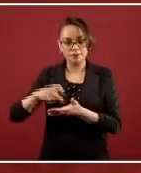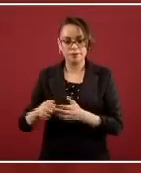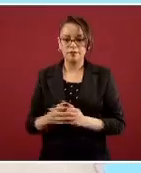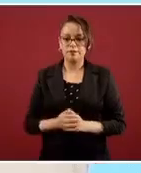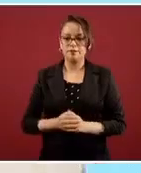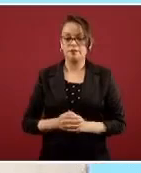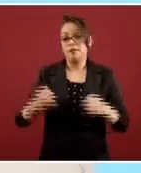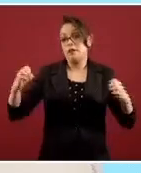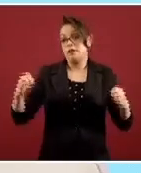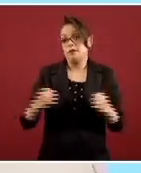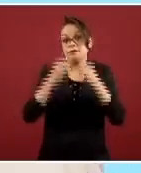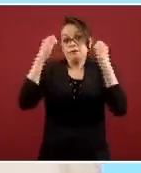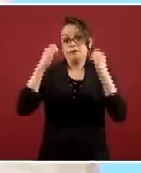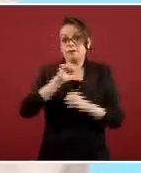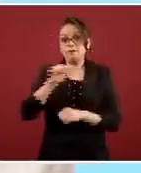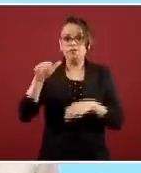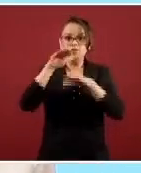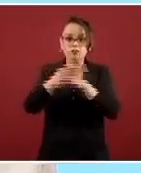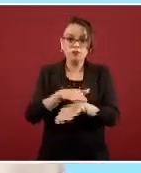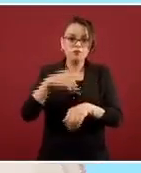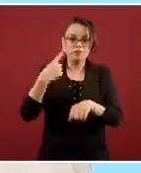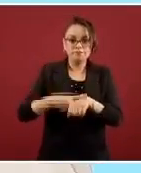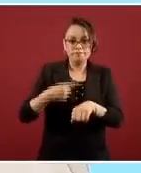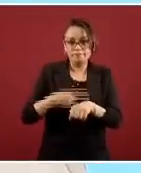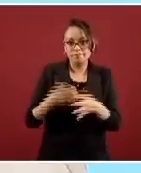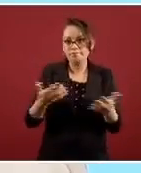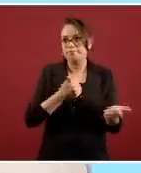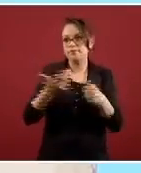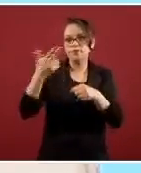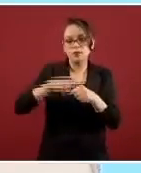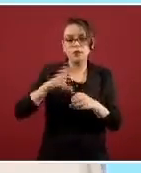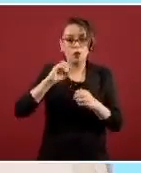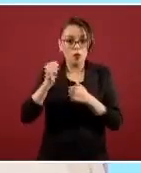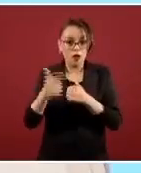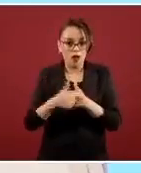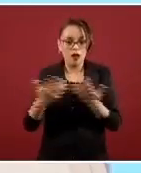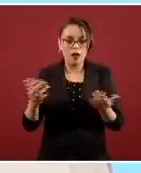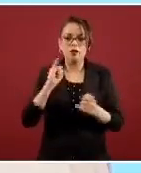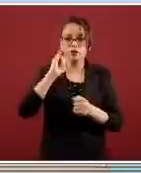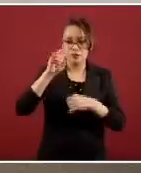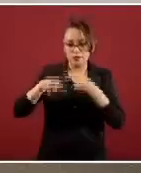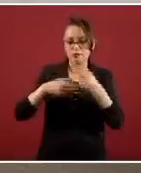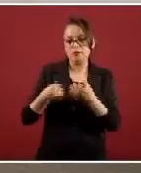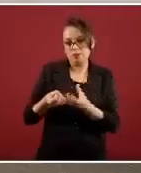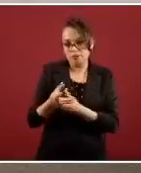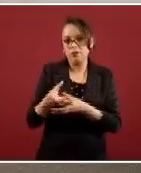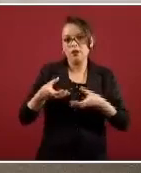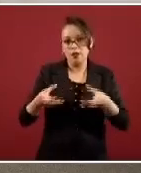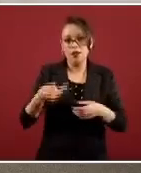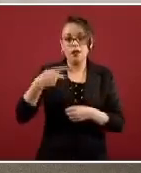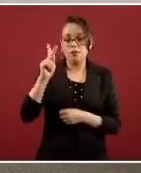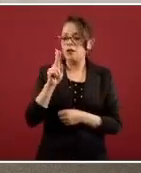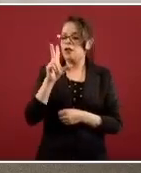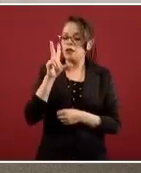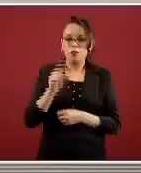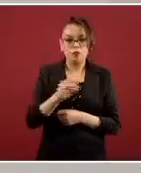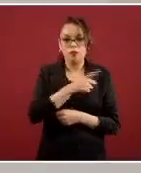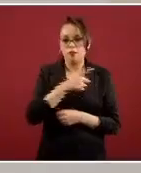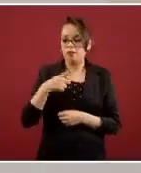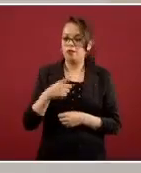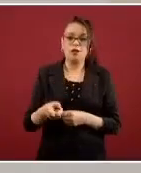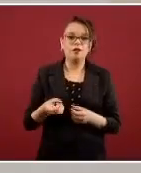supuesto, de carácter médico o de otro tipo, se tiene que atender, pero en general quédate en casa y no vayas de vacaciones.